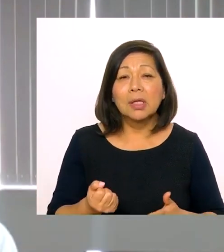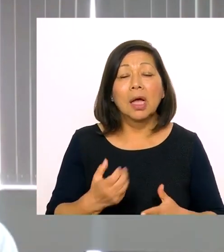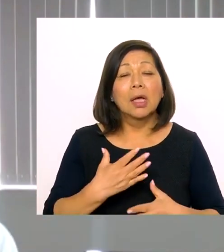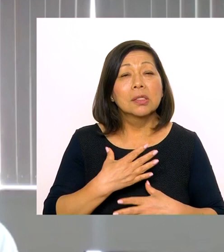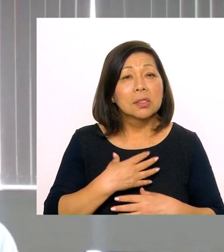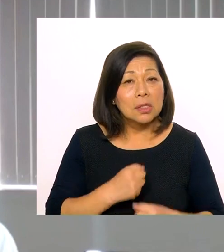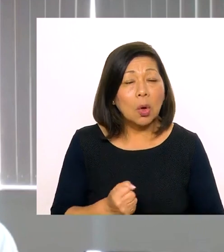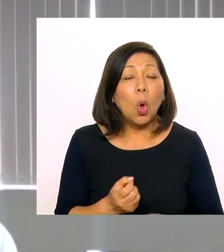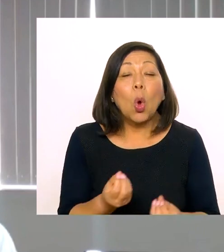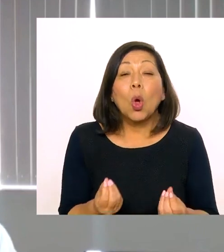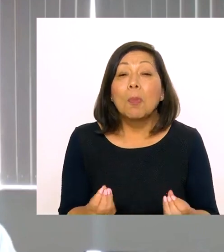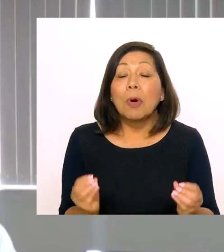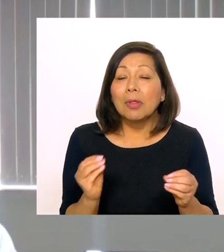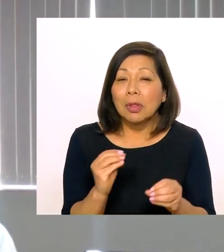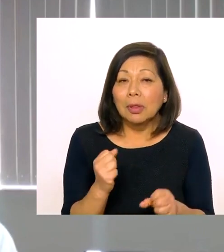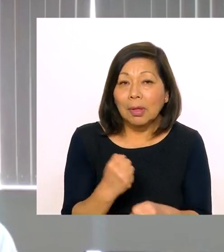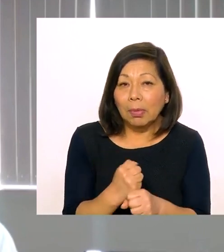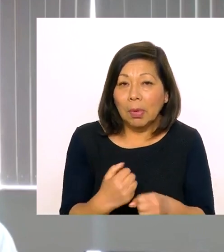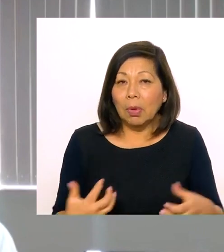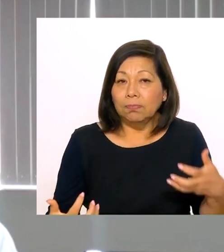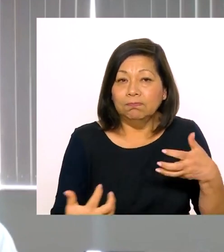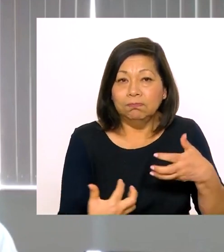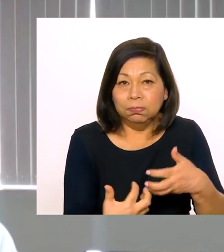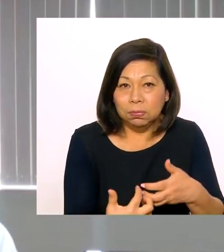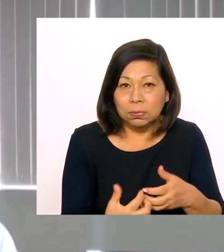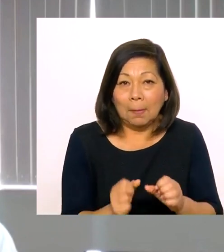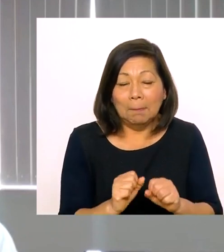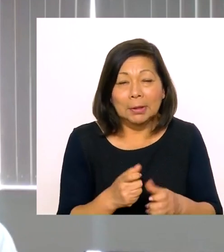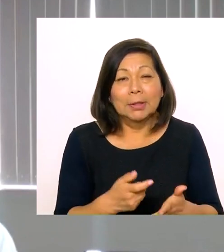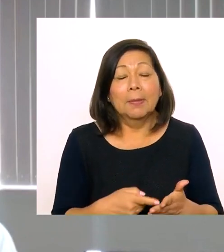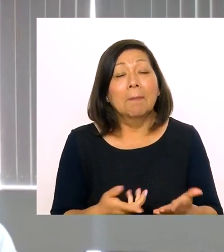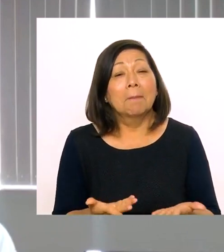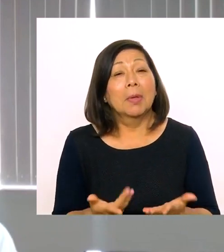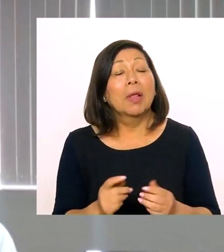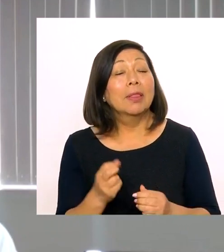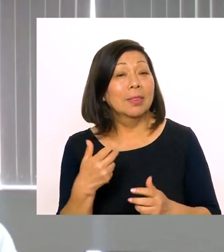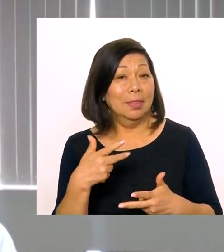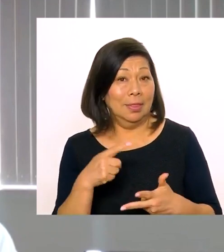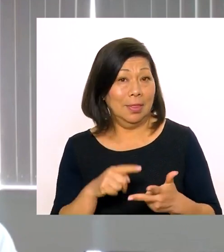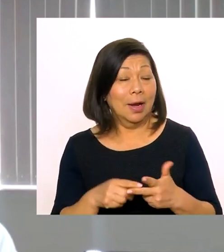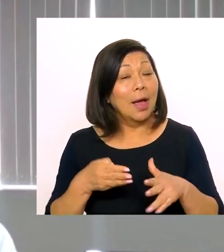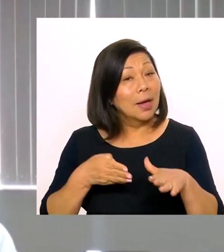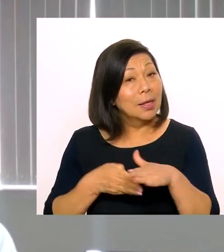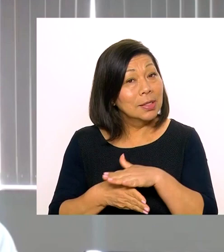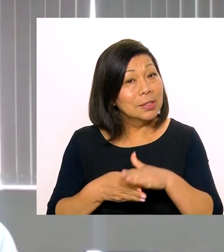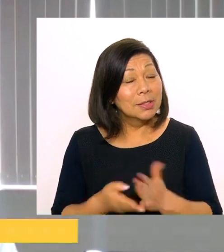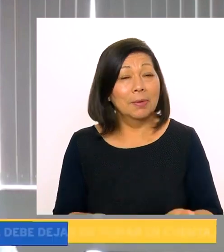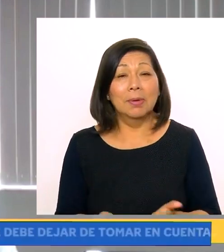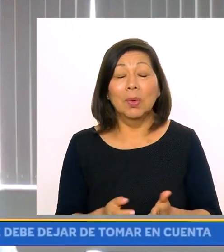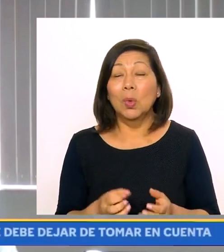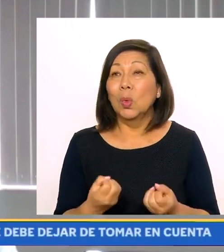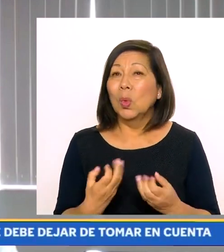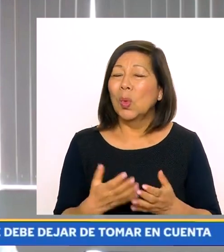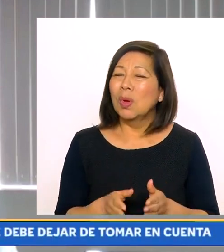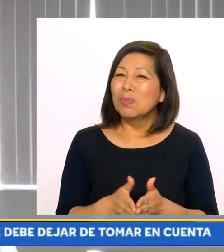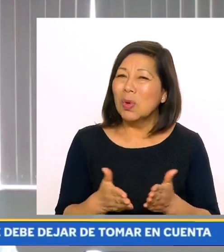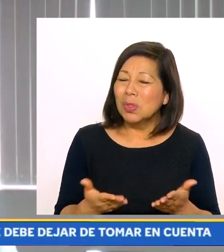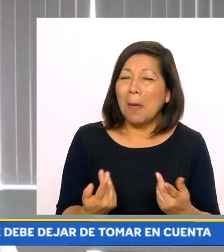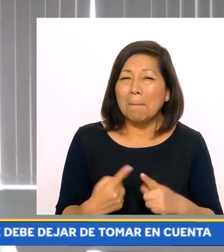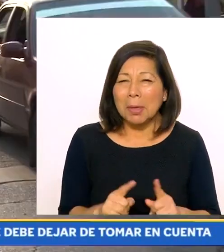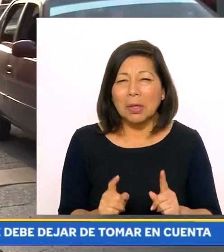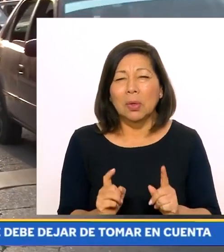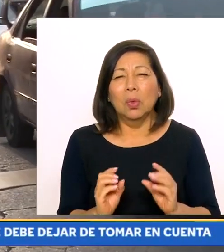se articulen minsa de salud y ver cómo trabajamos de la mano, sobre todo con las nuevas autoridades. El tercer tema es